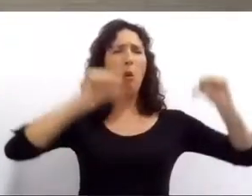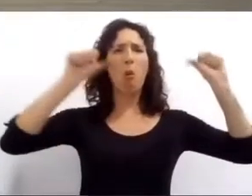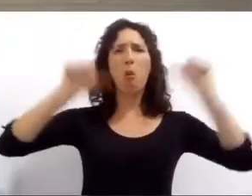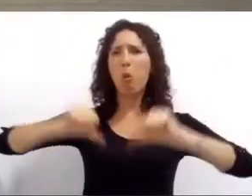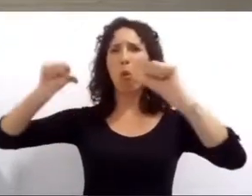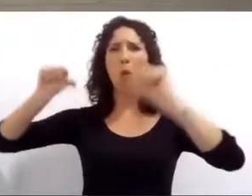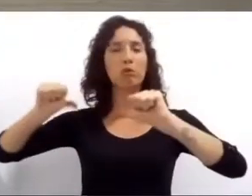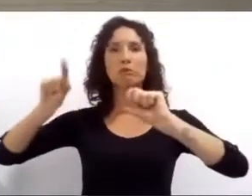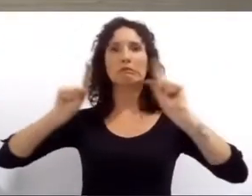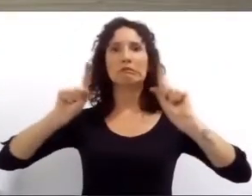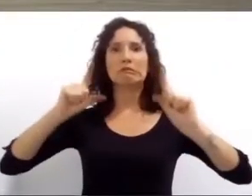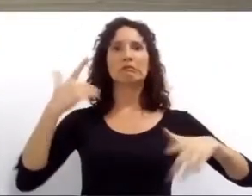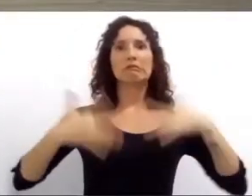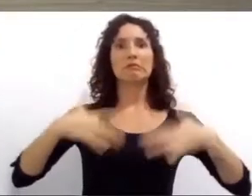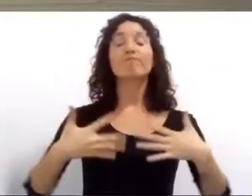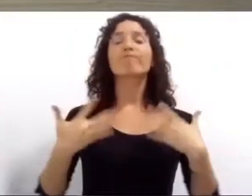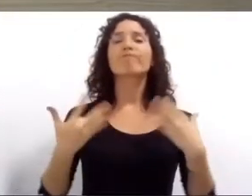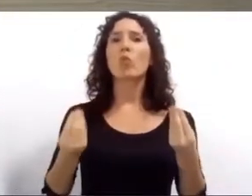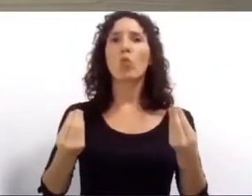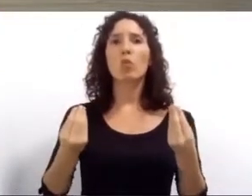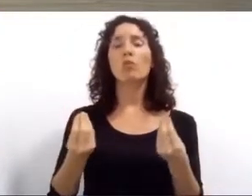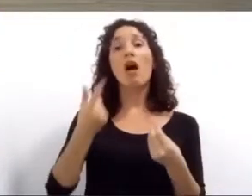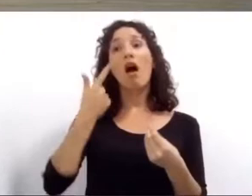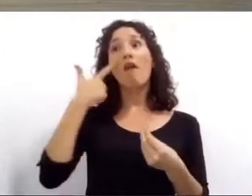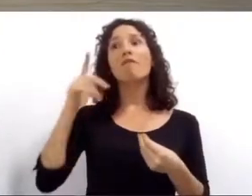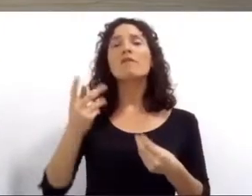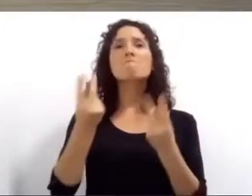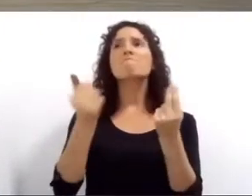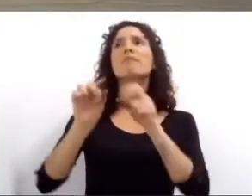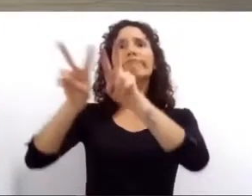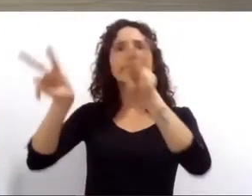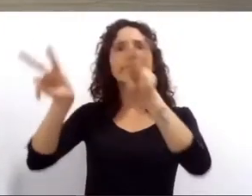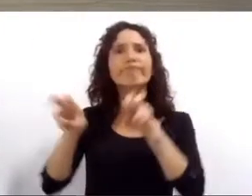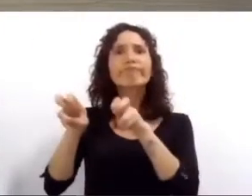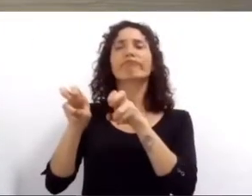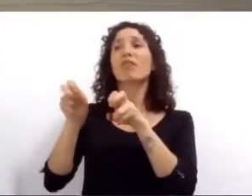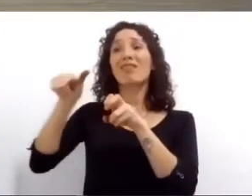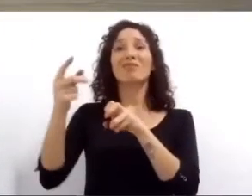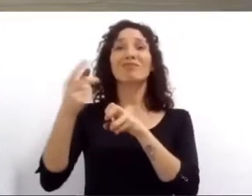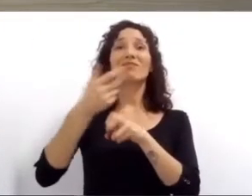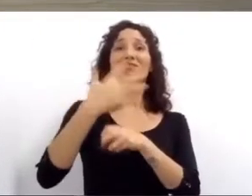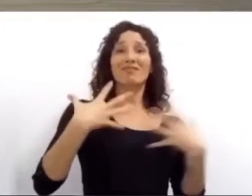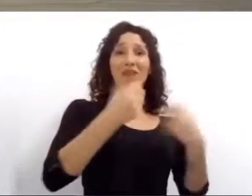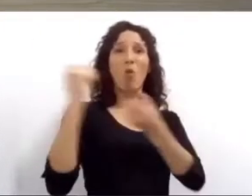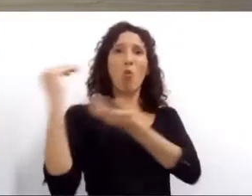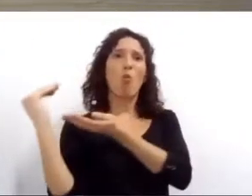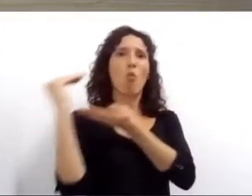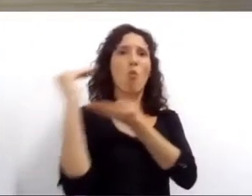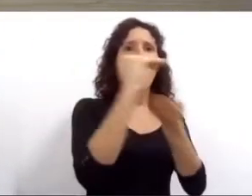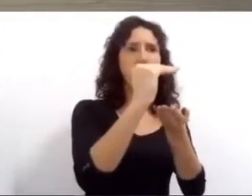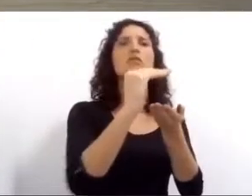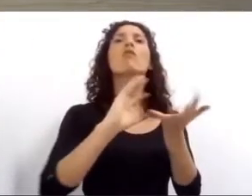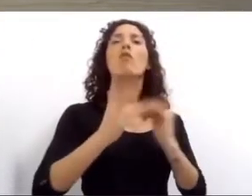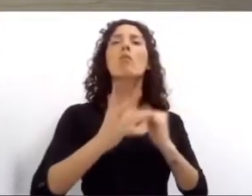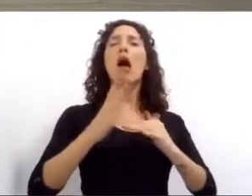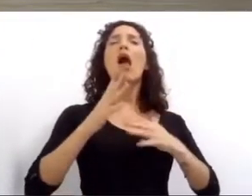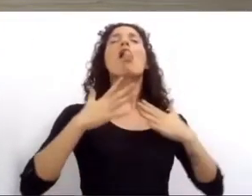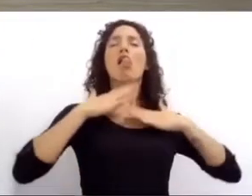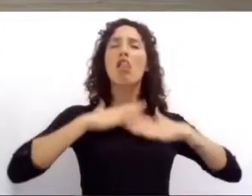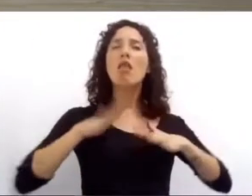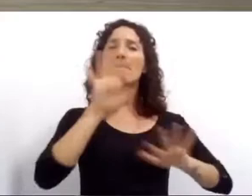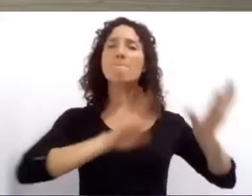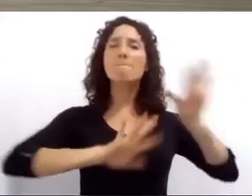decisión fue priorizar el gasto en recursos sanitarios para fortalecer nuestro sistema y prepararlo para los momentos duros que se venían.